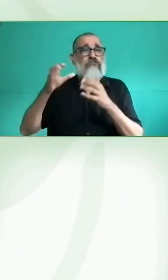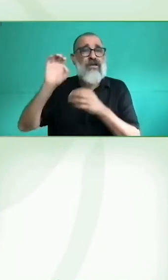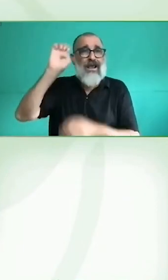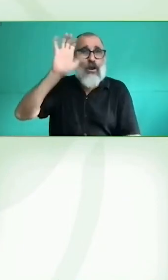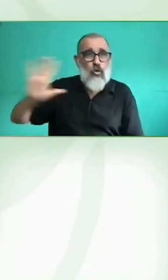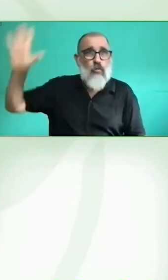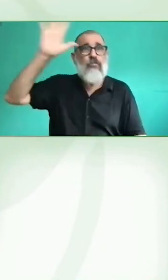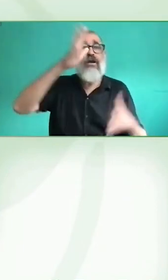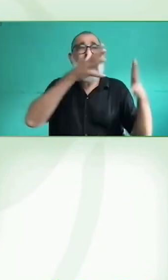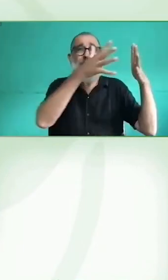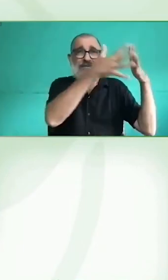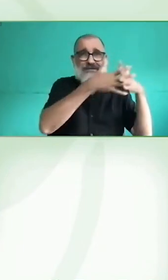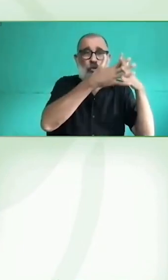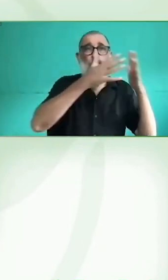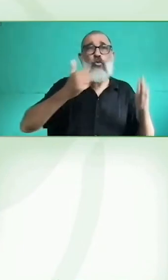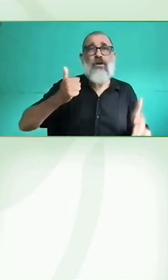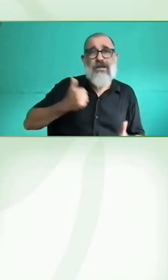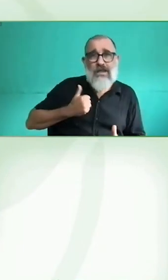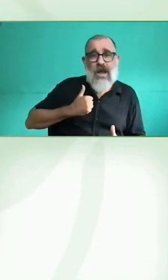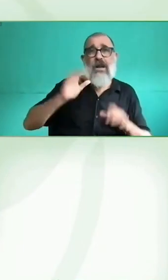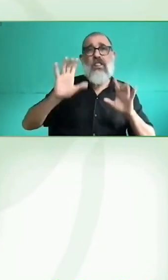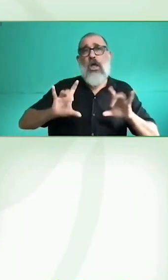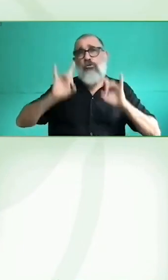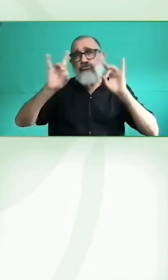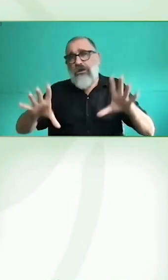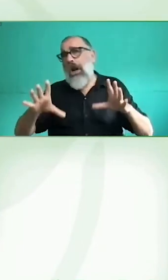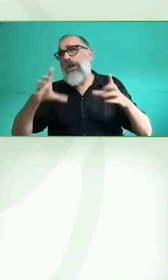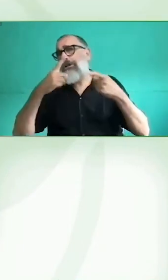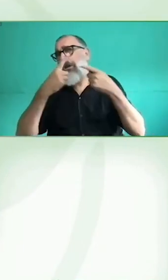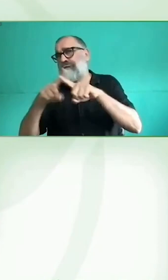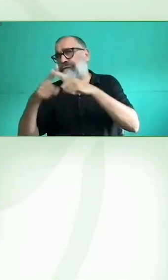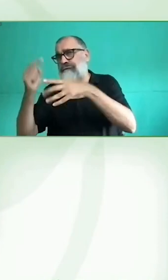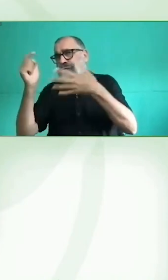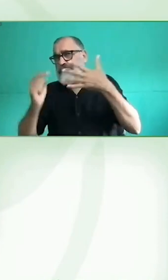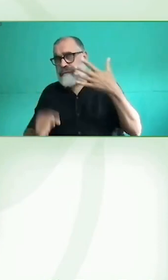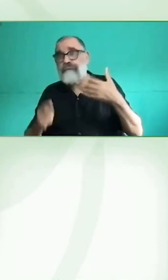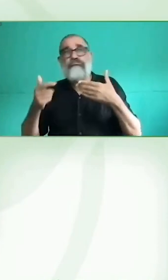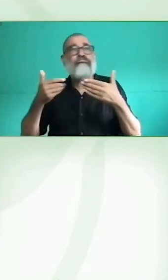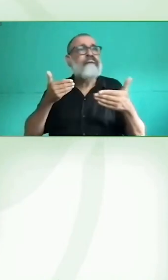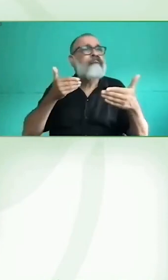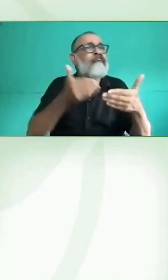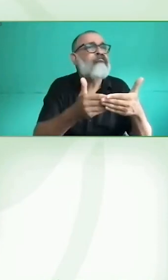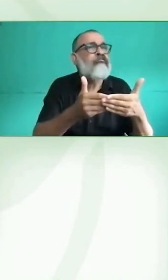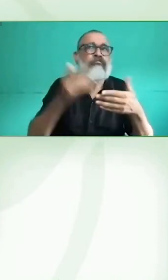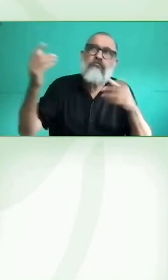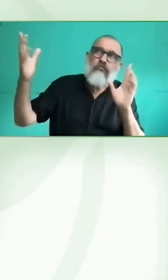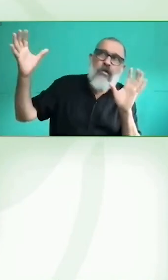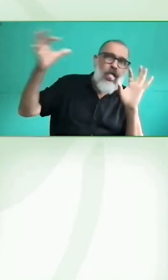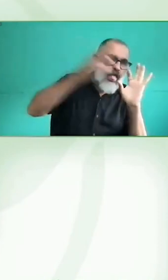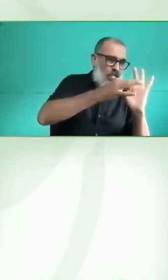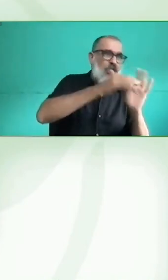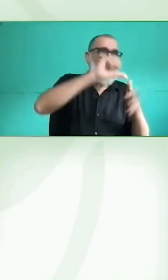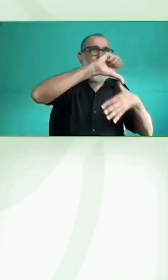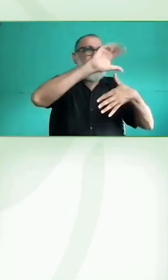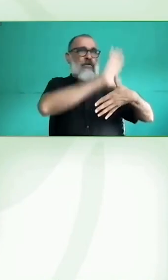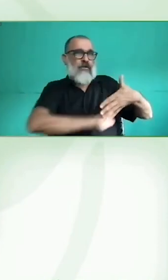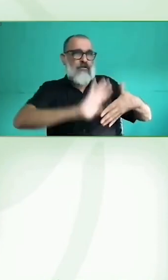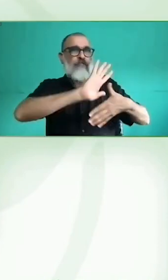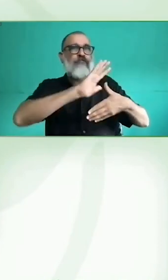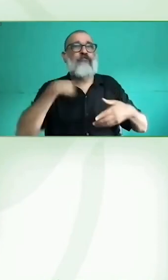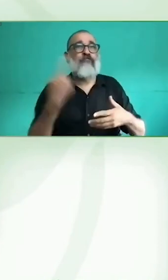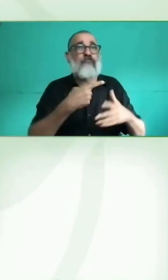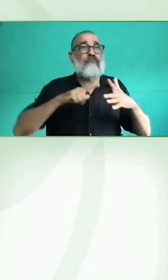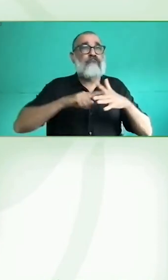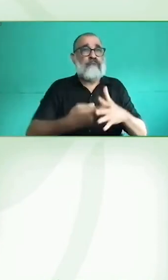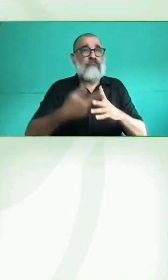estamos preparando nuevos centros también en otros países de la región que quieren trabajar en estos temas de diseño universal y